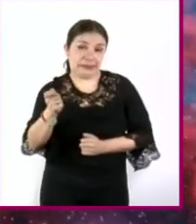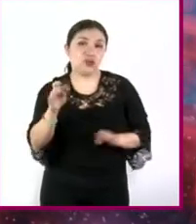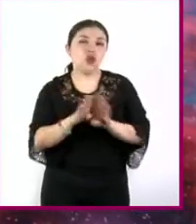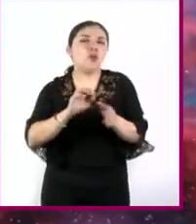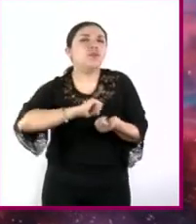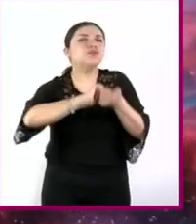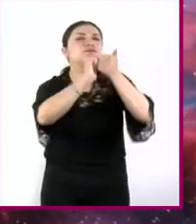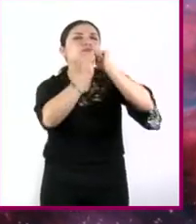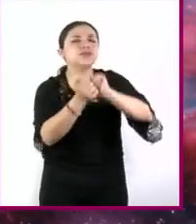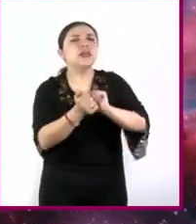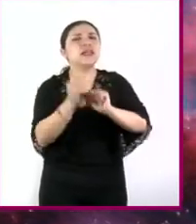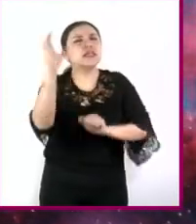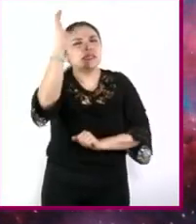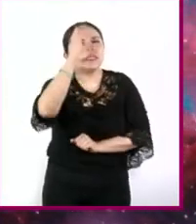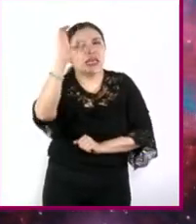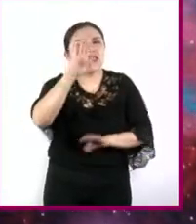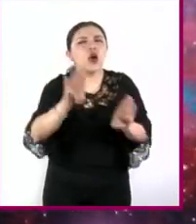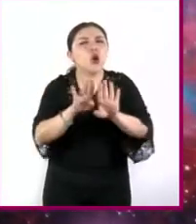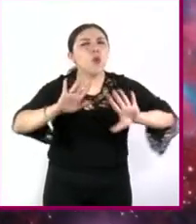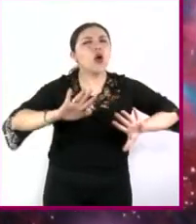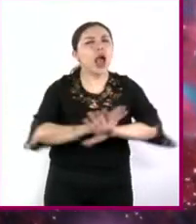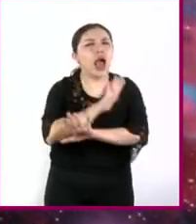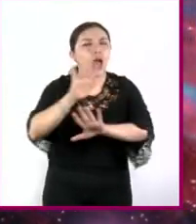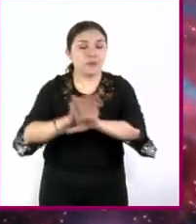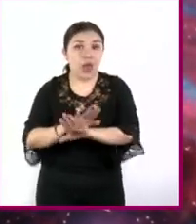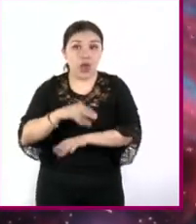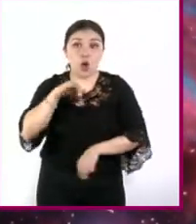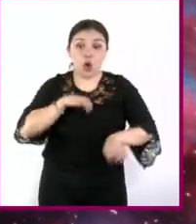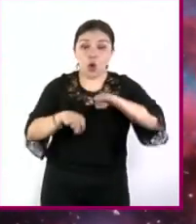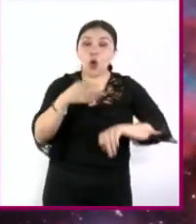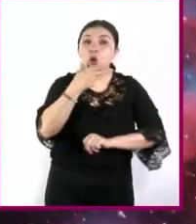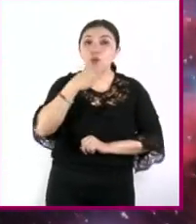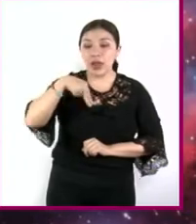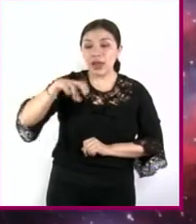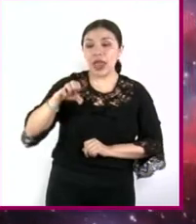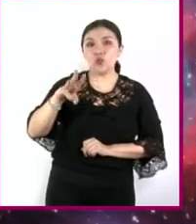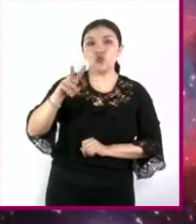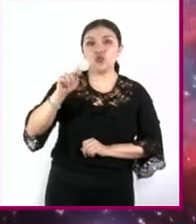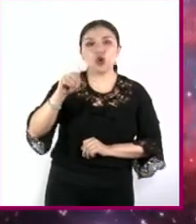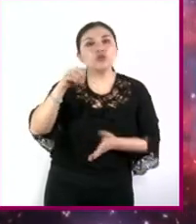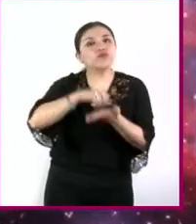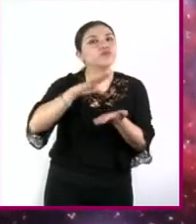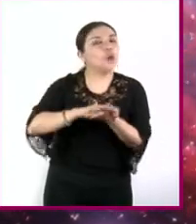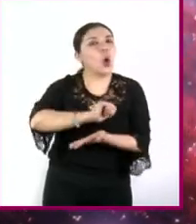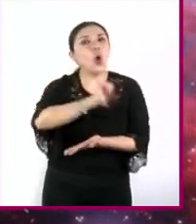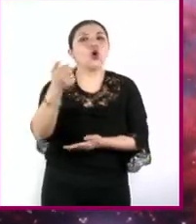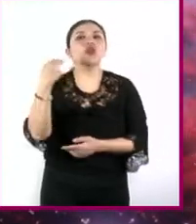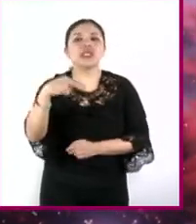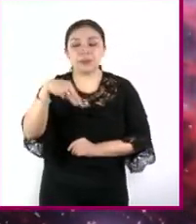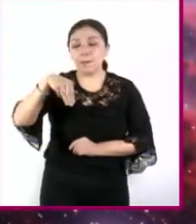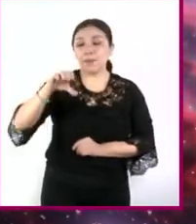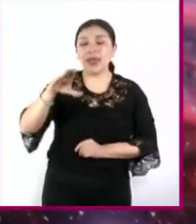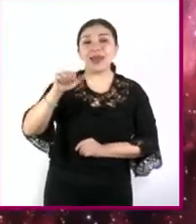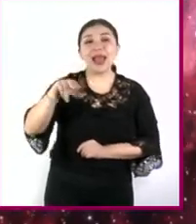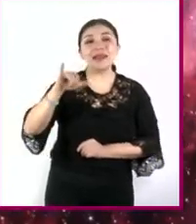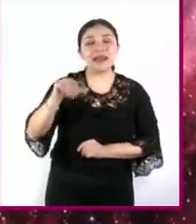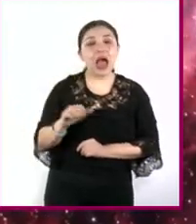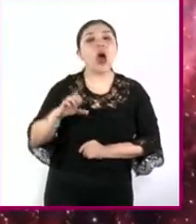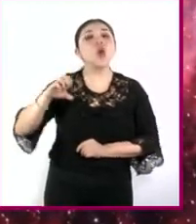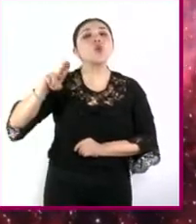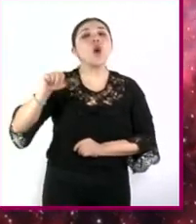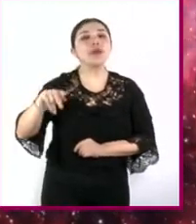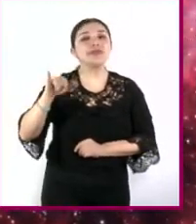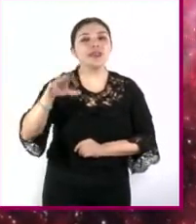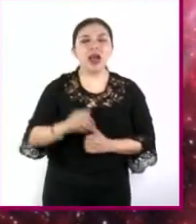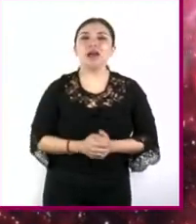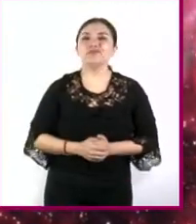de la ciencia y cómo el trabajo de Newton ha derivado en un nuevo campo de estudio llamado mecánica cuántica Es